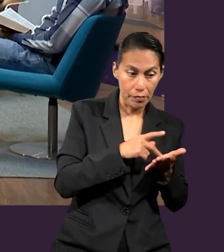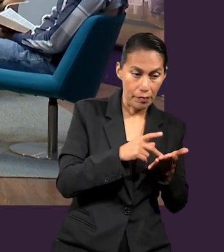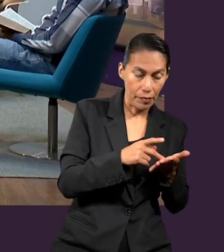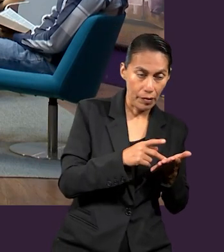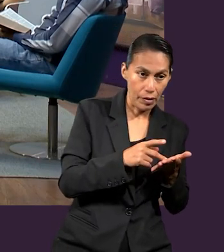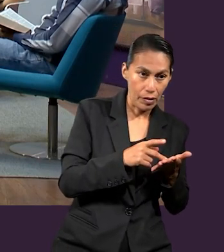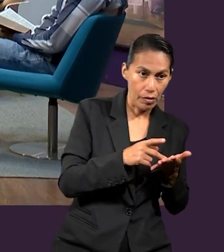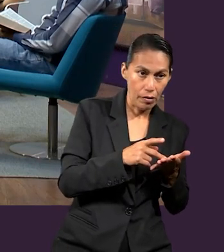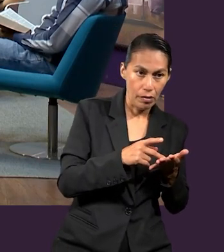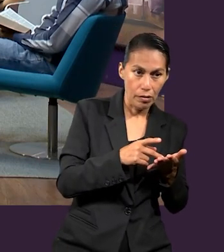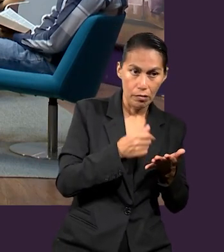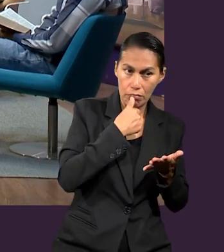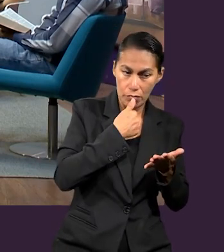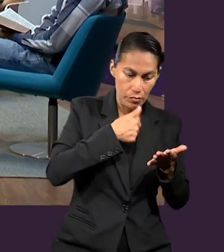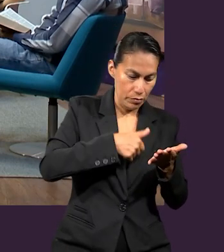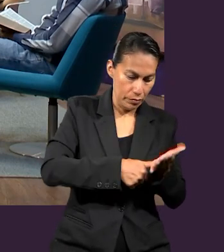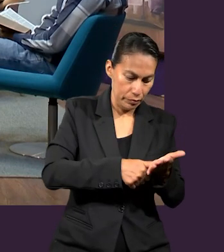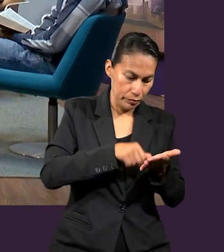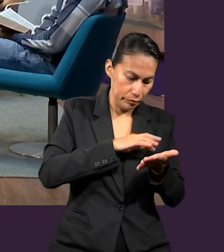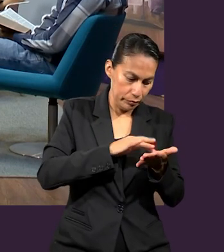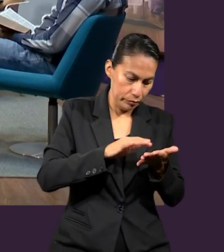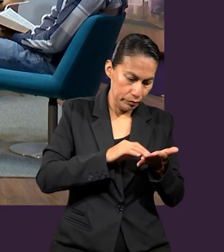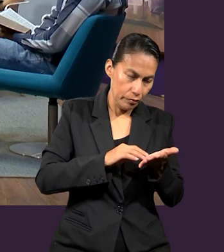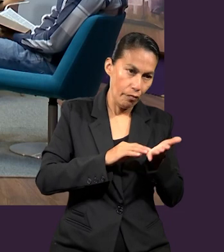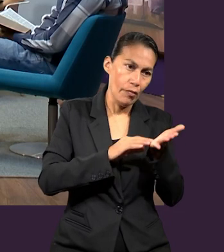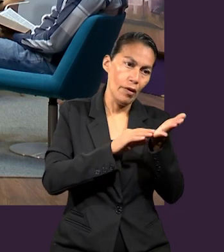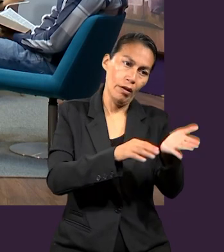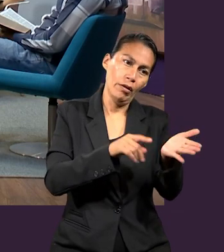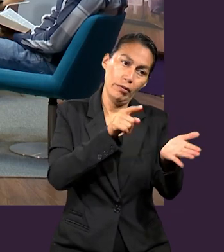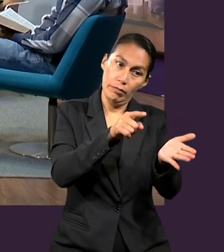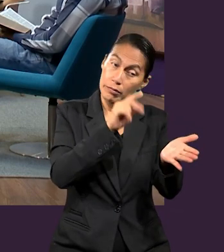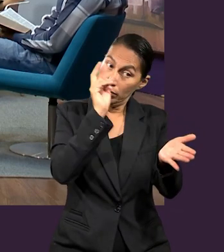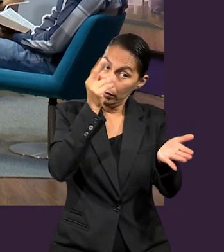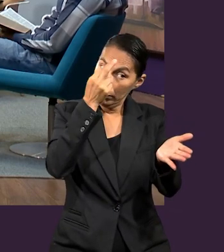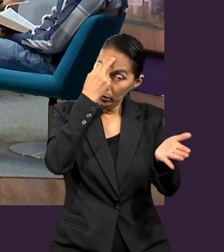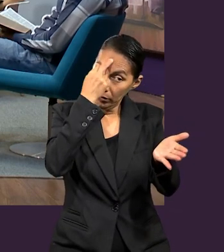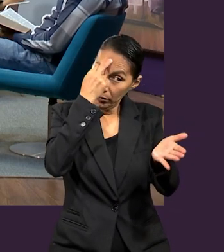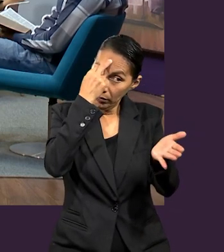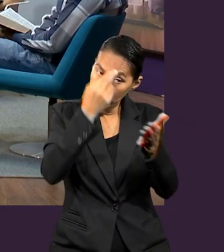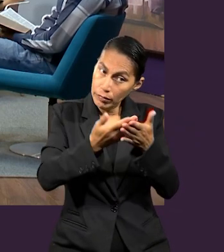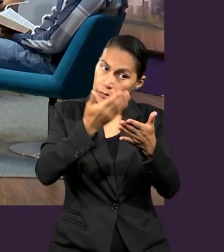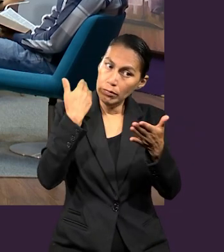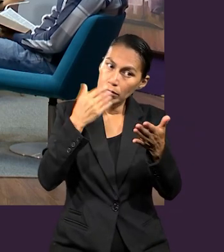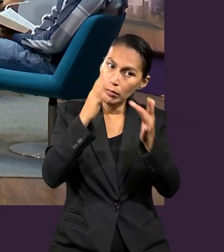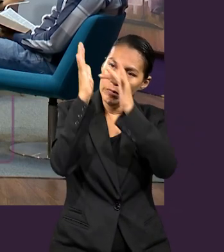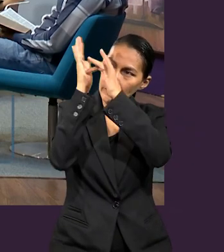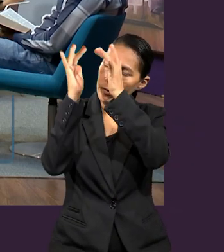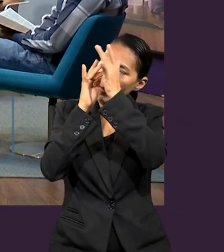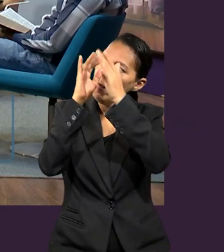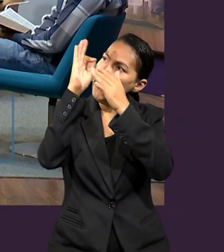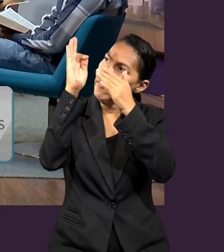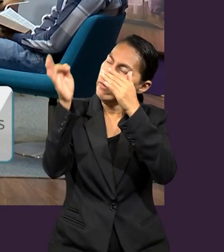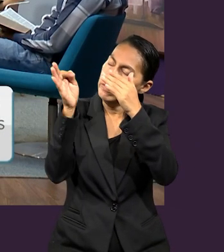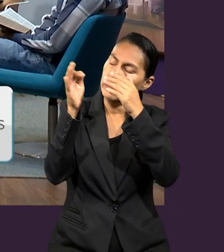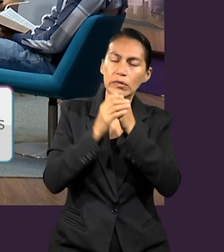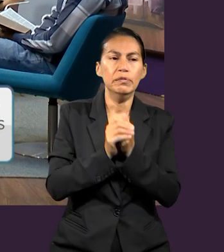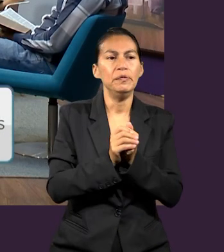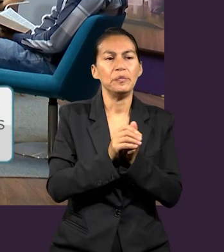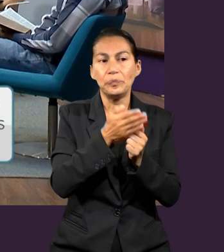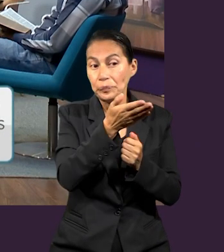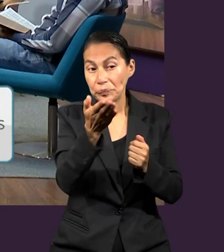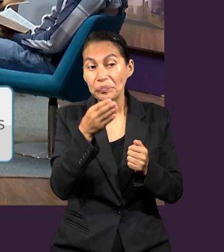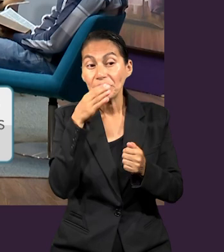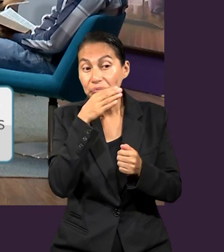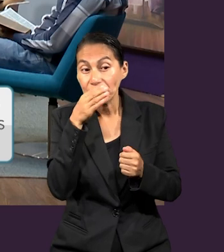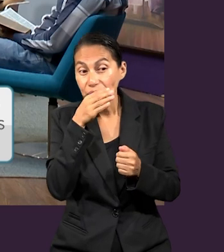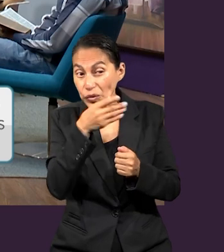insta, les dice, acuérdense que ustedes aceptaron a Jesús. Y les insta a los cristianos